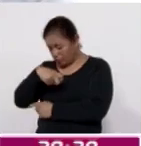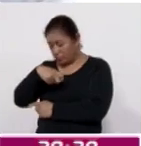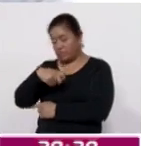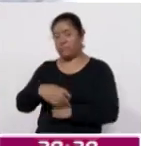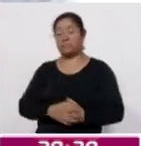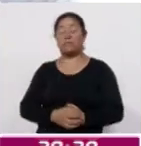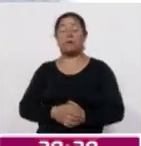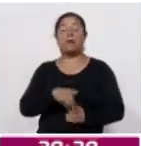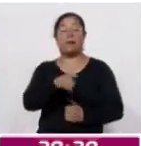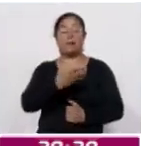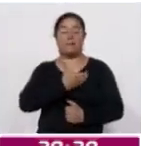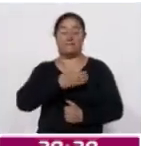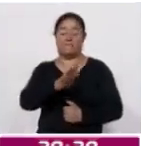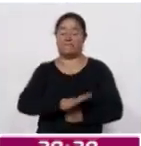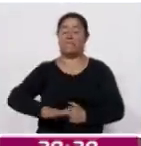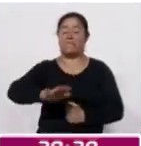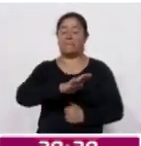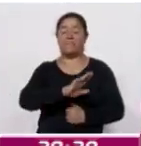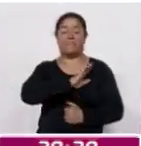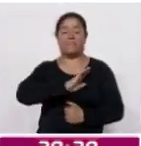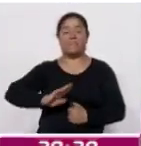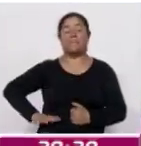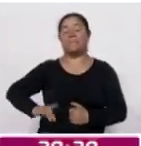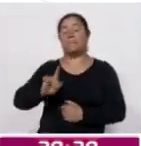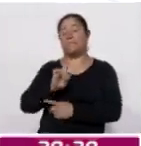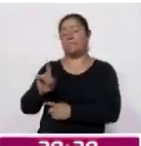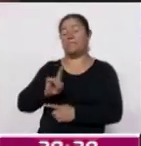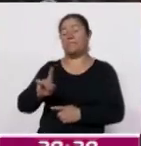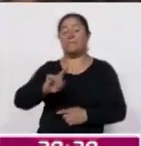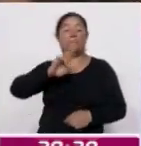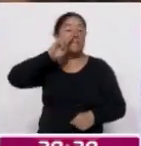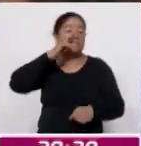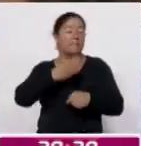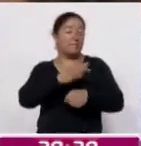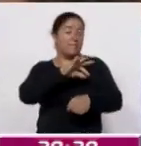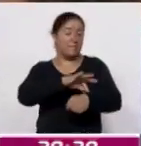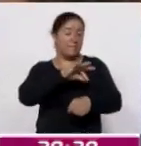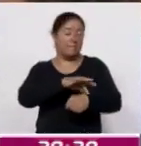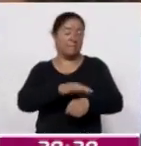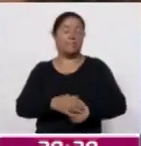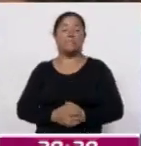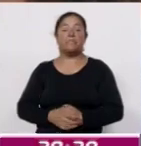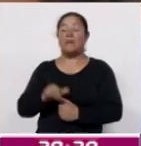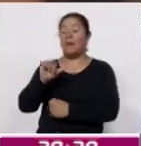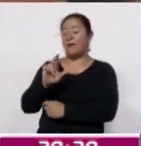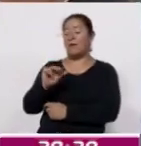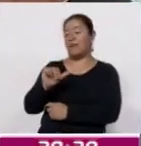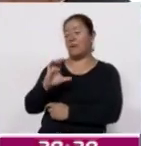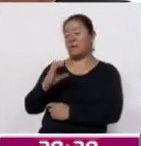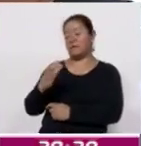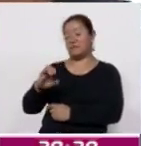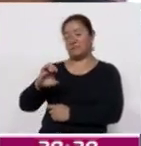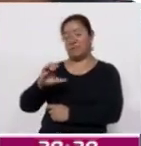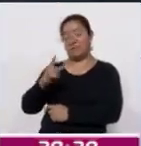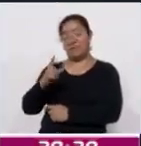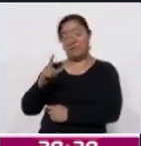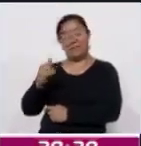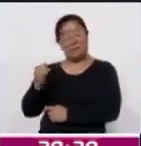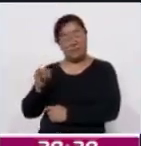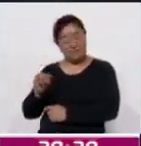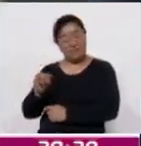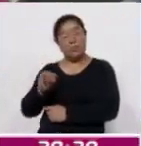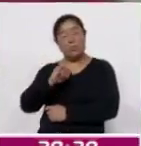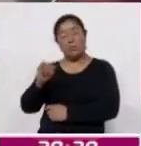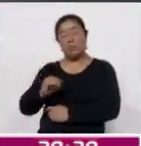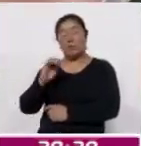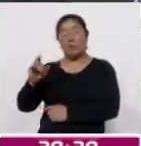en la explanada municipal de Zacualpan. La médico responsable del Centro de Salud de San Jerónimo, Zacualpan, Araceli Juárez Centeno, exhortó a las y